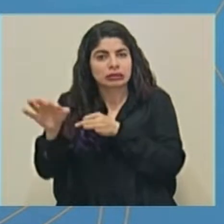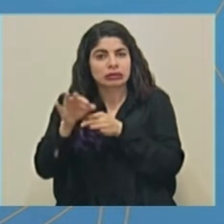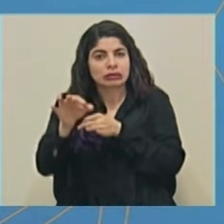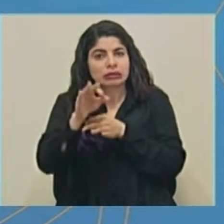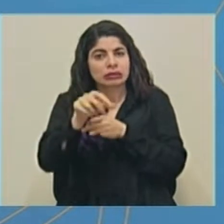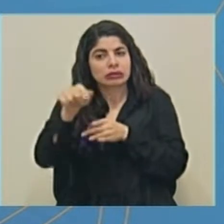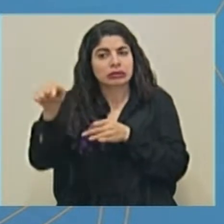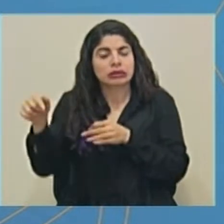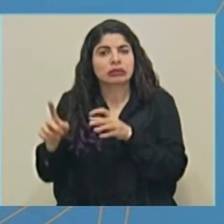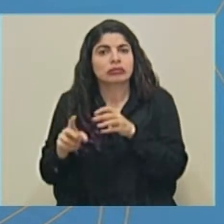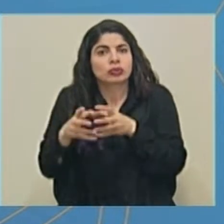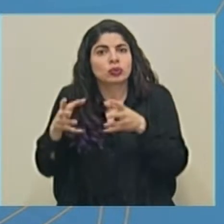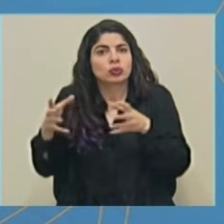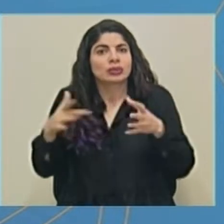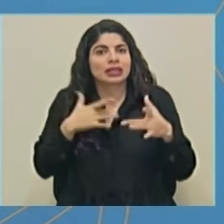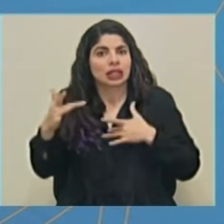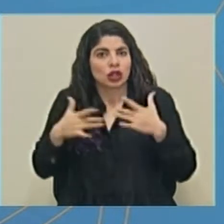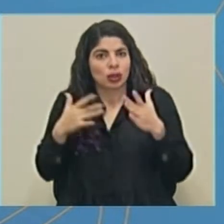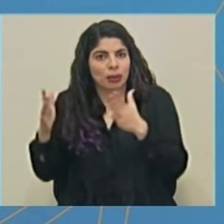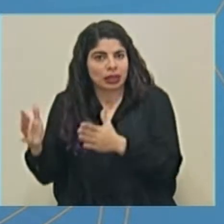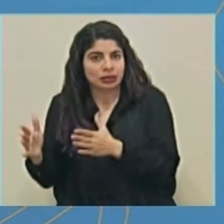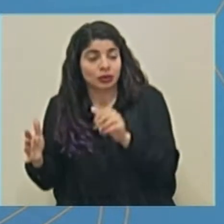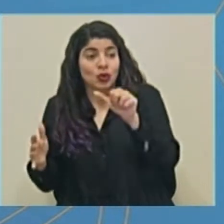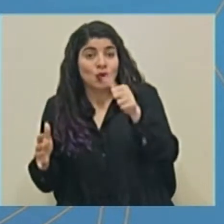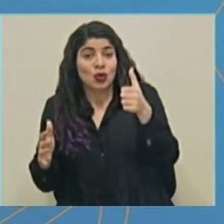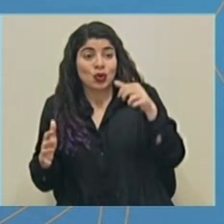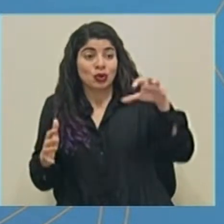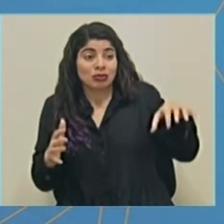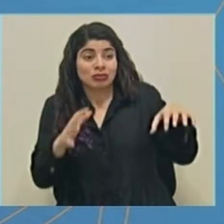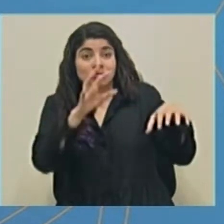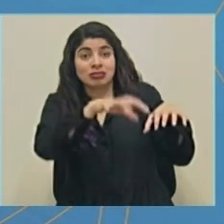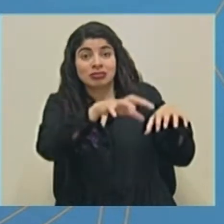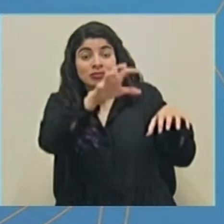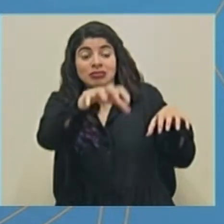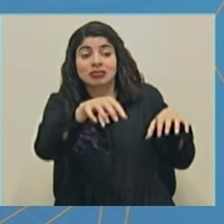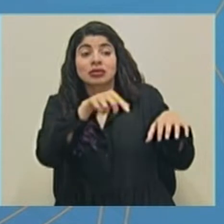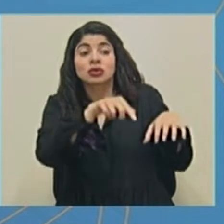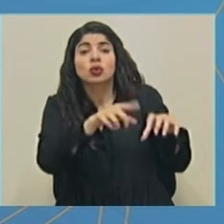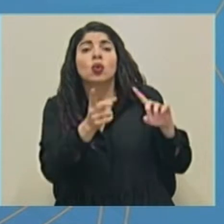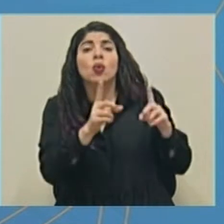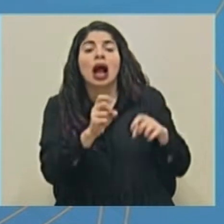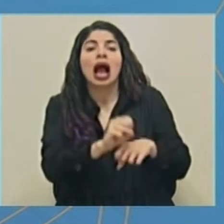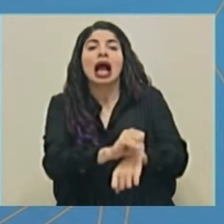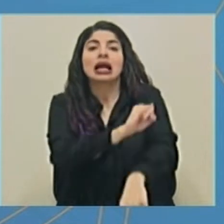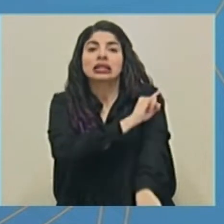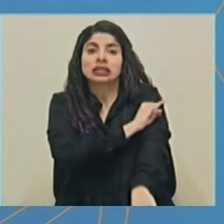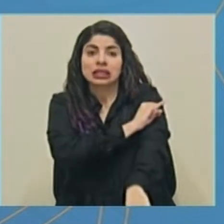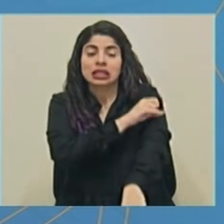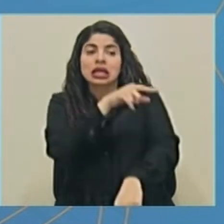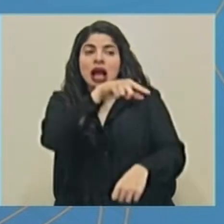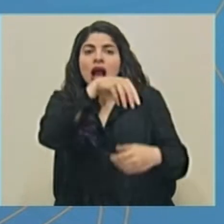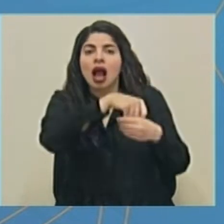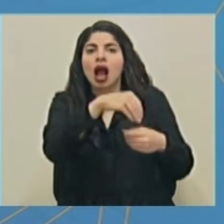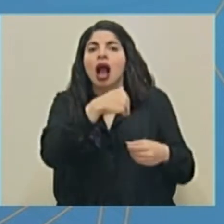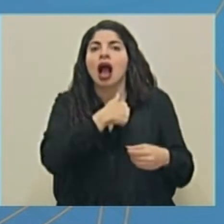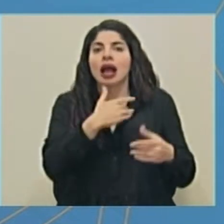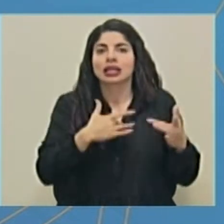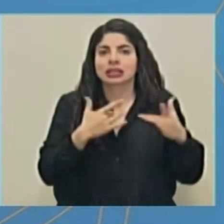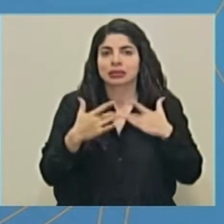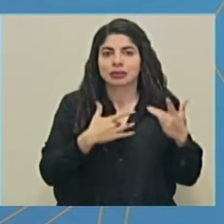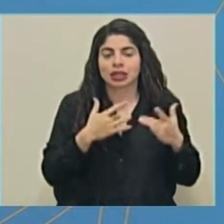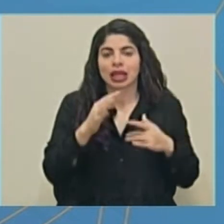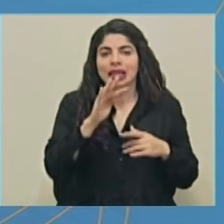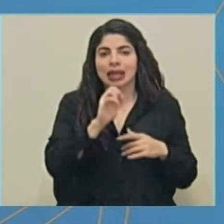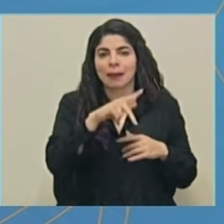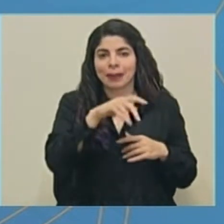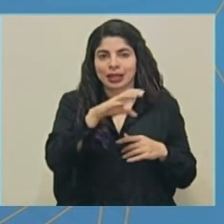Y entre los otros cantones, distritos que presentan alerta sindrómica son Acerí, el Cantón de Acerí, Tapesco, en el